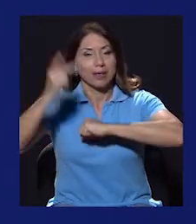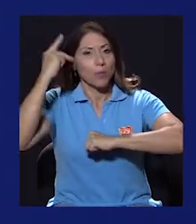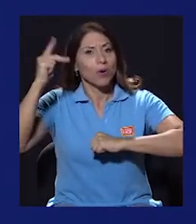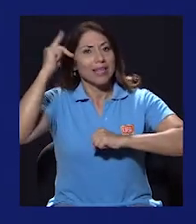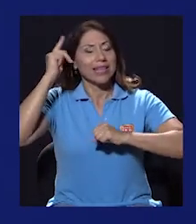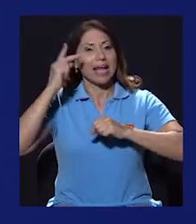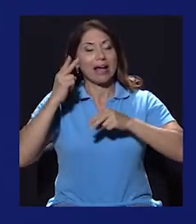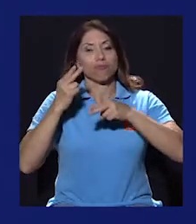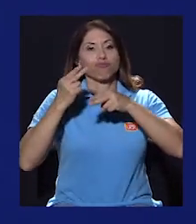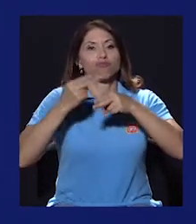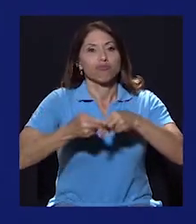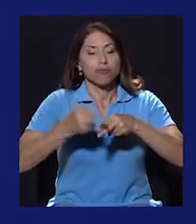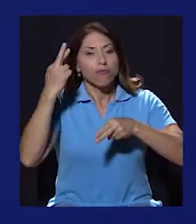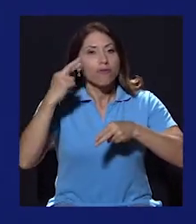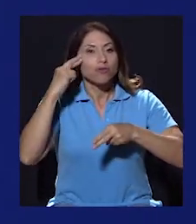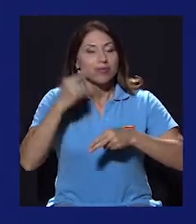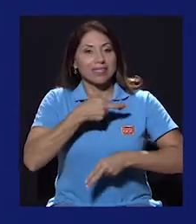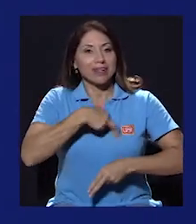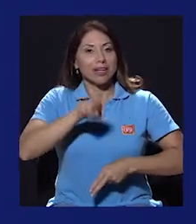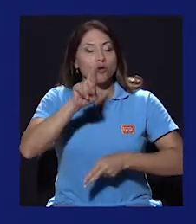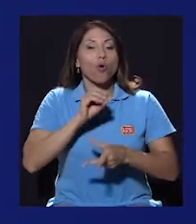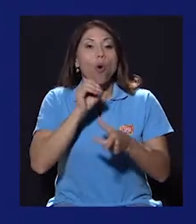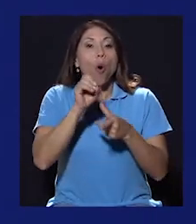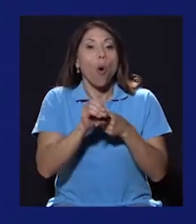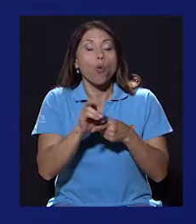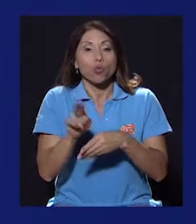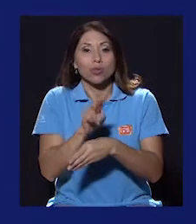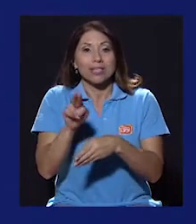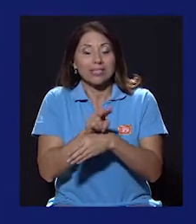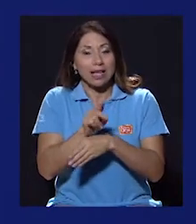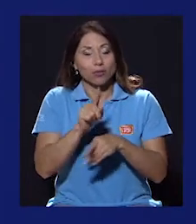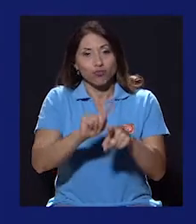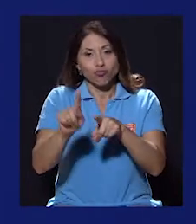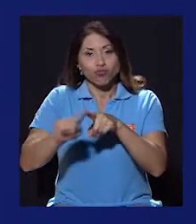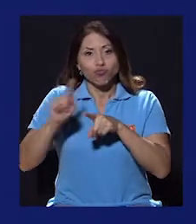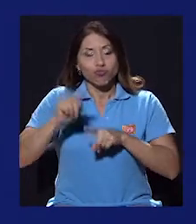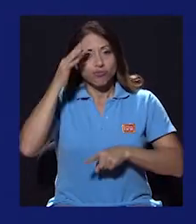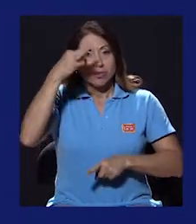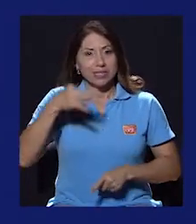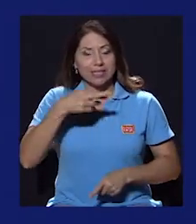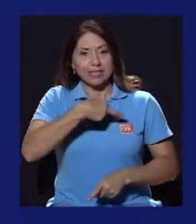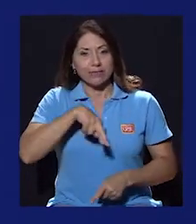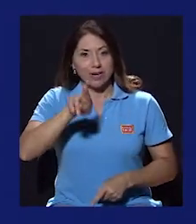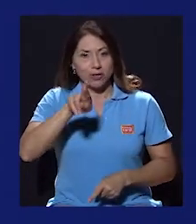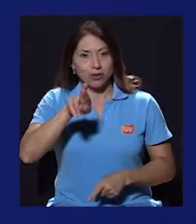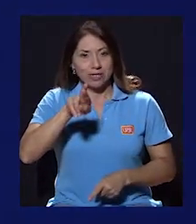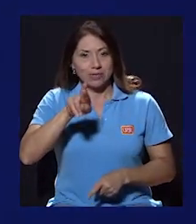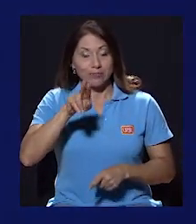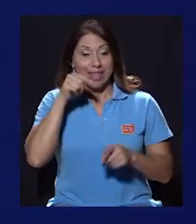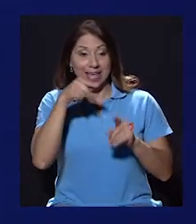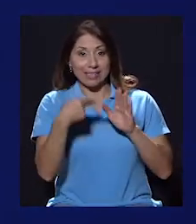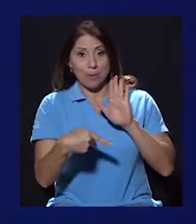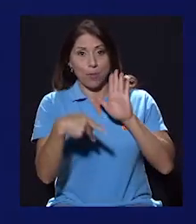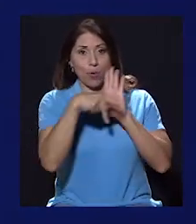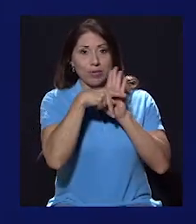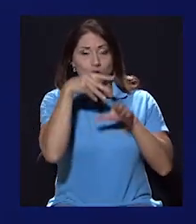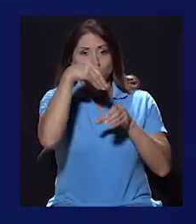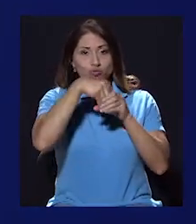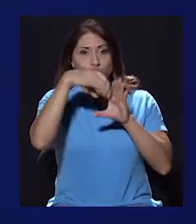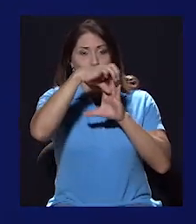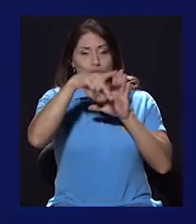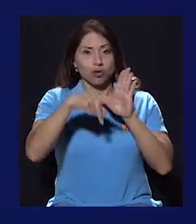que invoque motivos de religión o valiéndose como medio de creencias religiosas. La prohibición